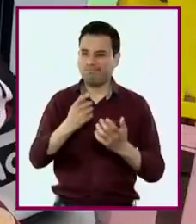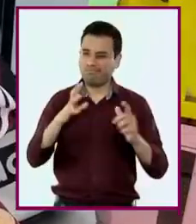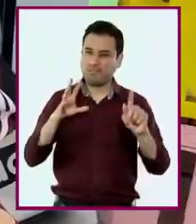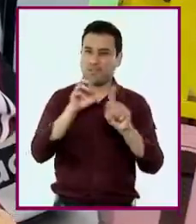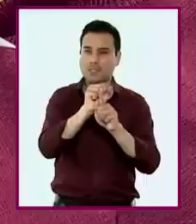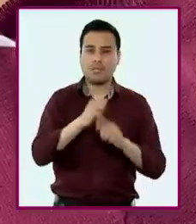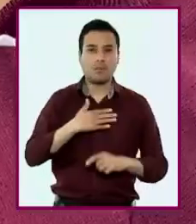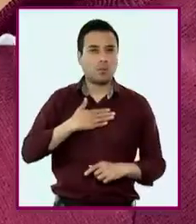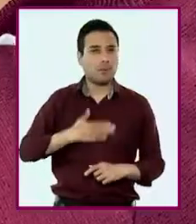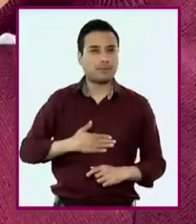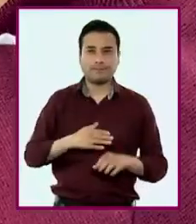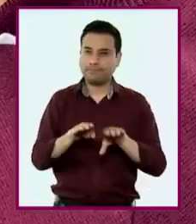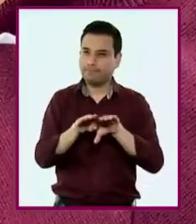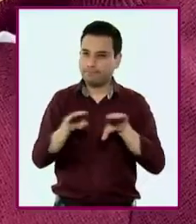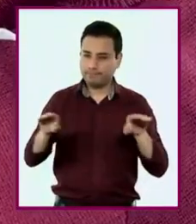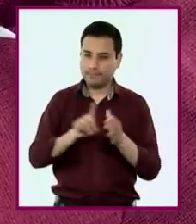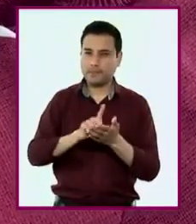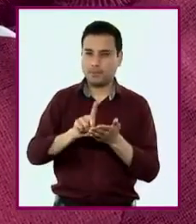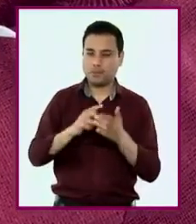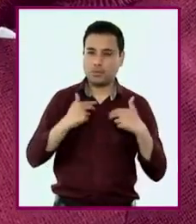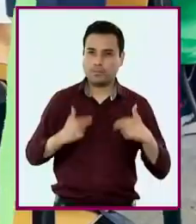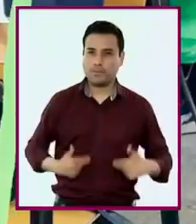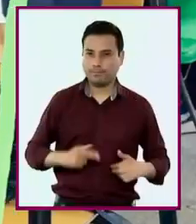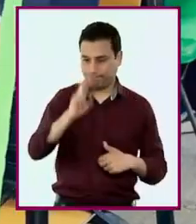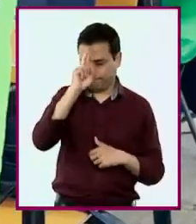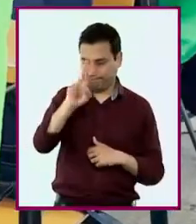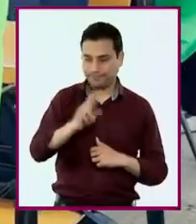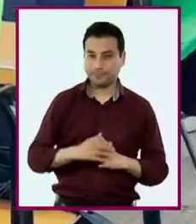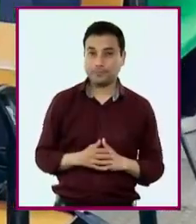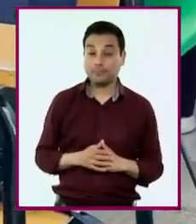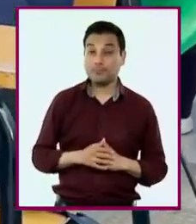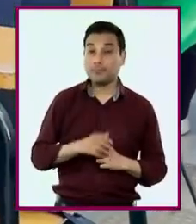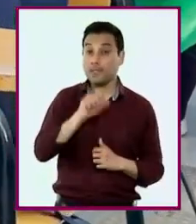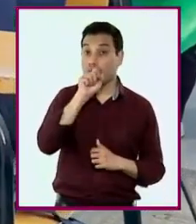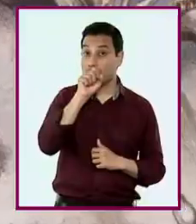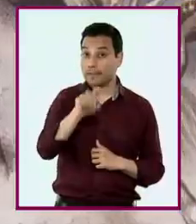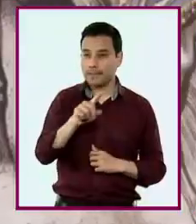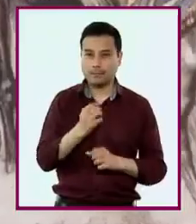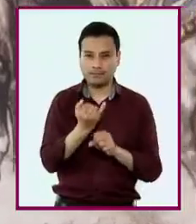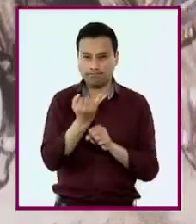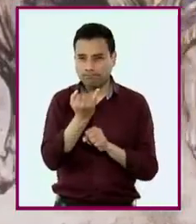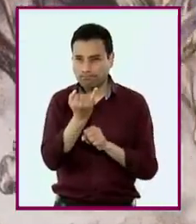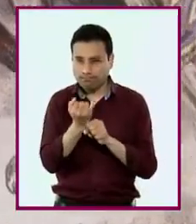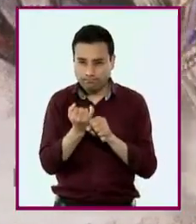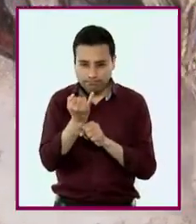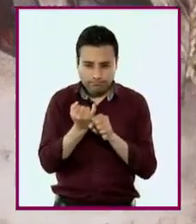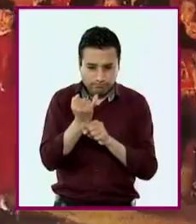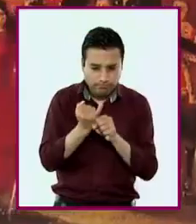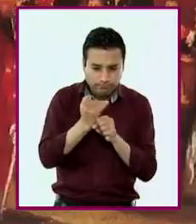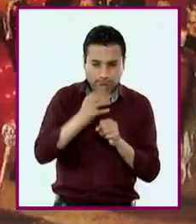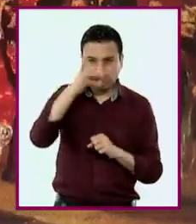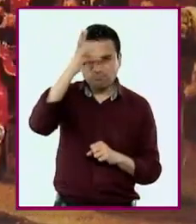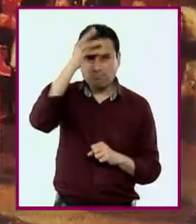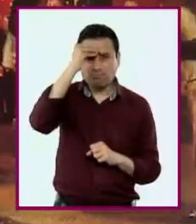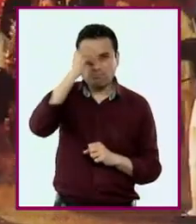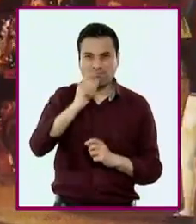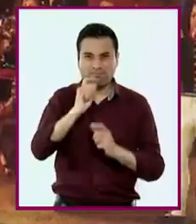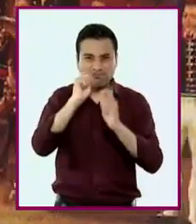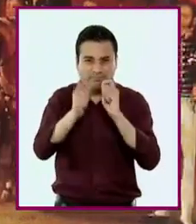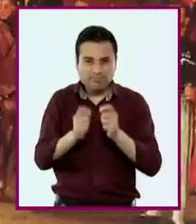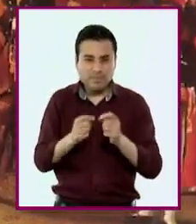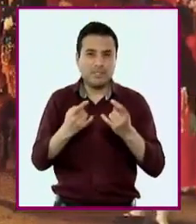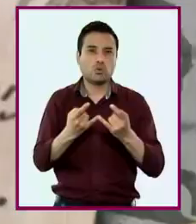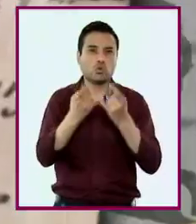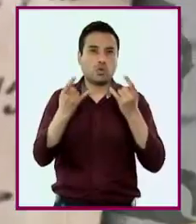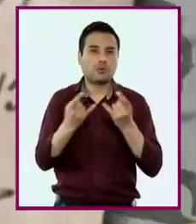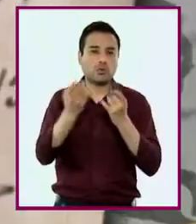la justicia y el reconocimiento de los derechos humanos. Indagarán y analizarán la participación de actores